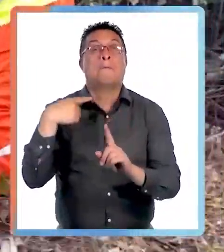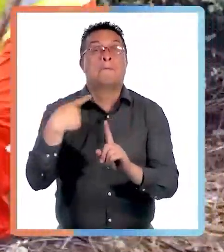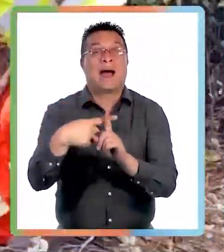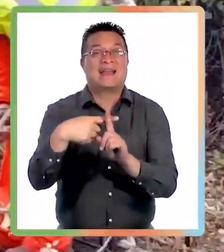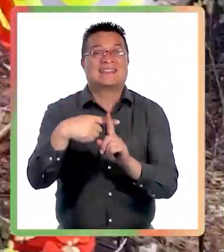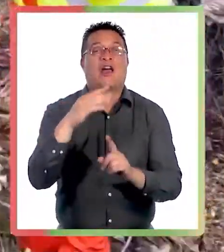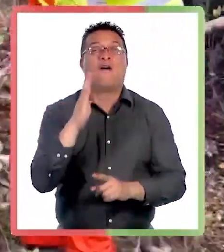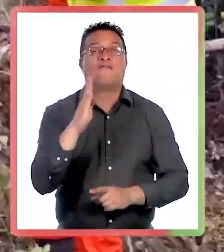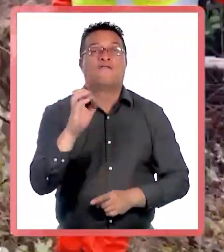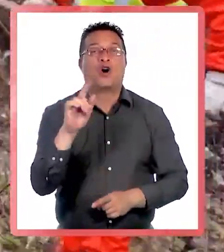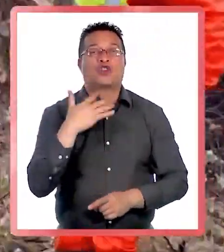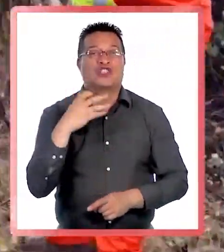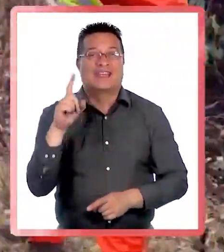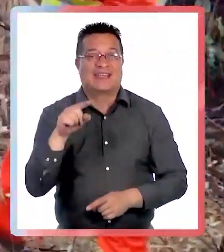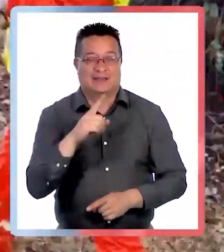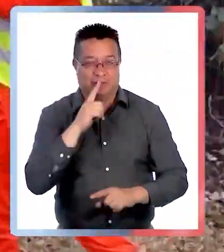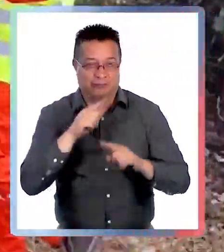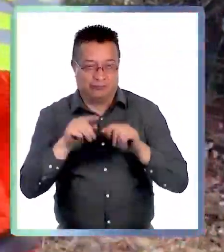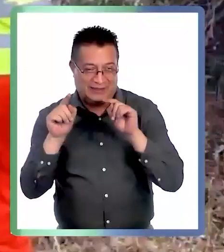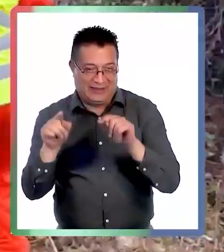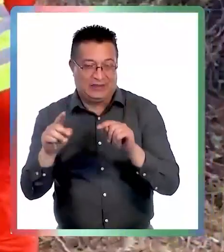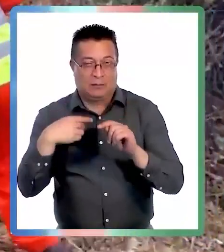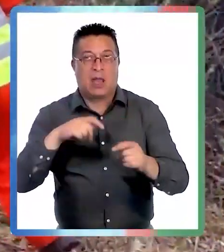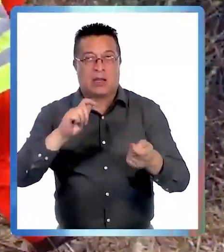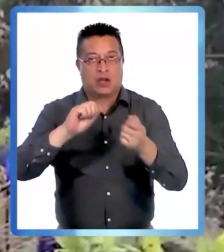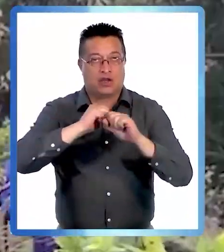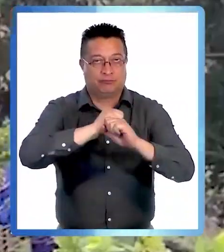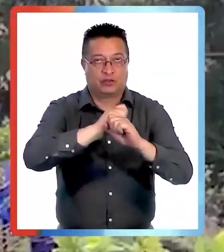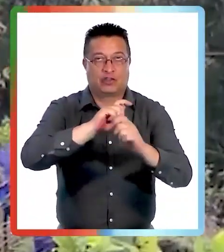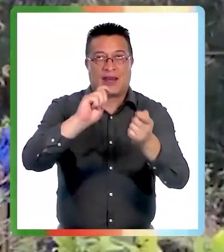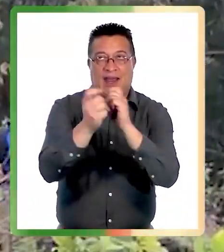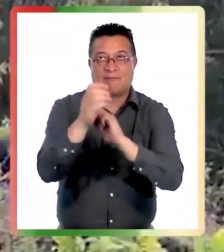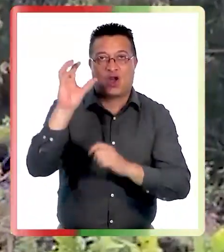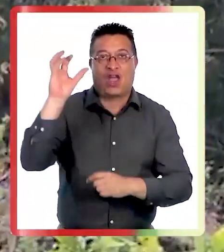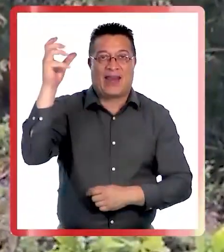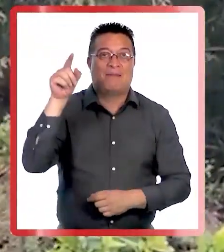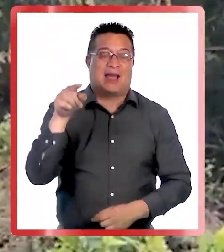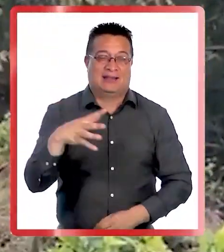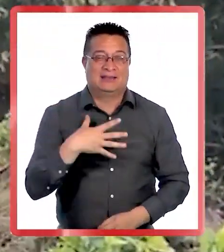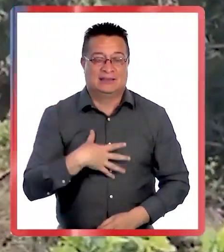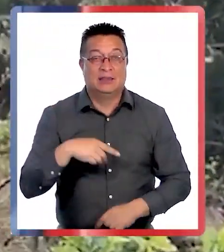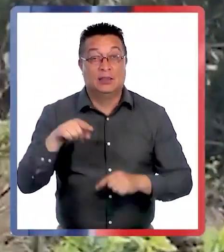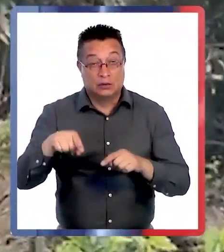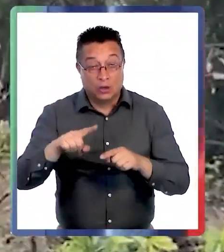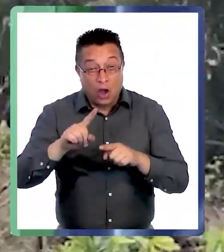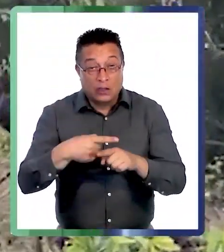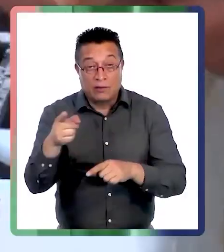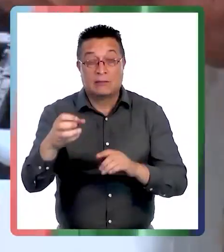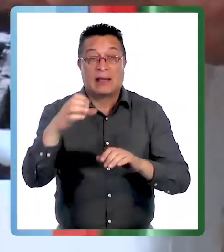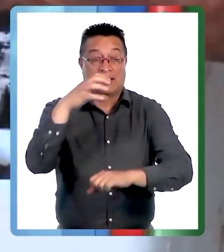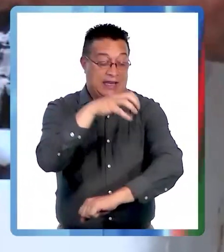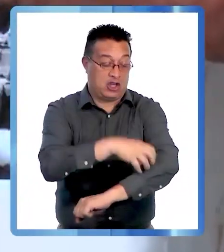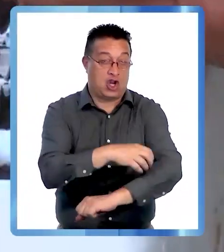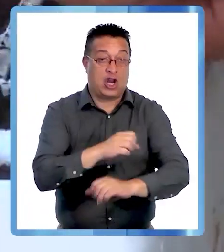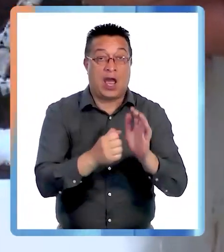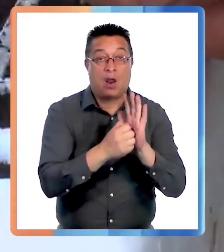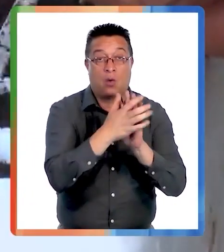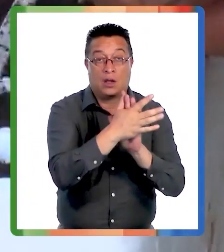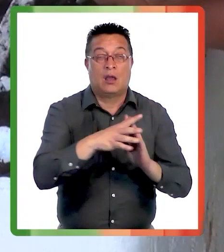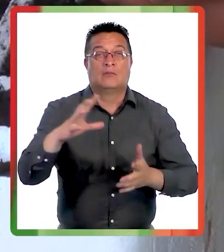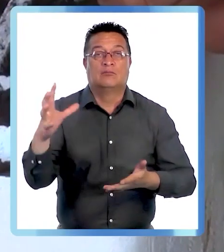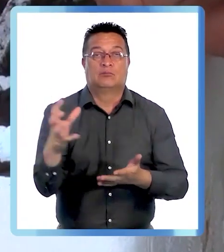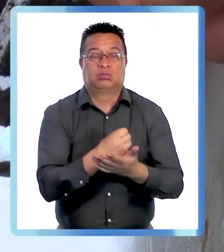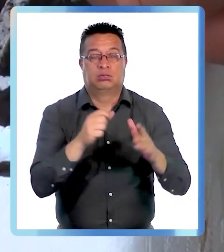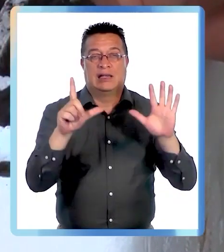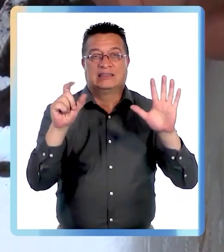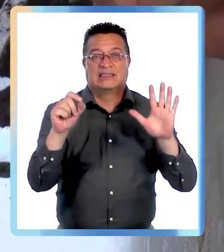instrumentos clave para la lucha contra el cambio climático en nuestro país. En esta nueva versión, la región de la Araucanía se adjudicó